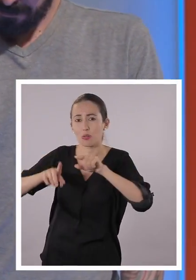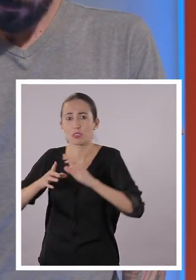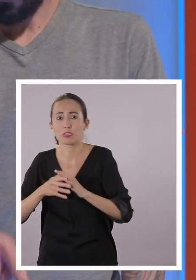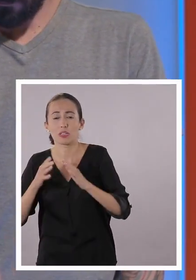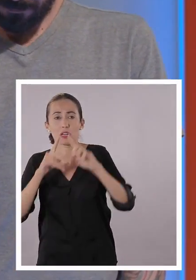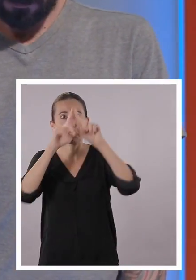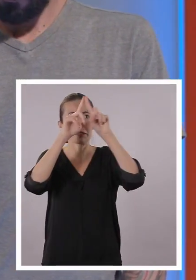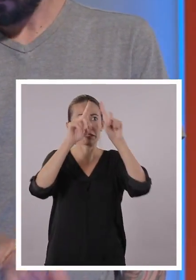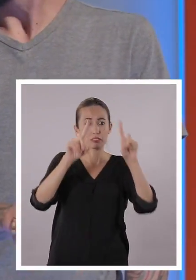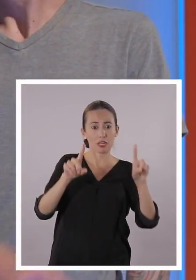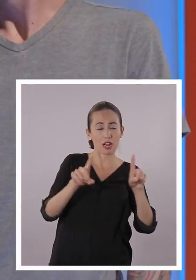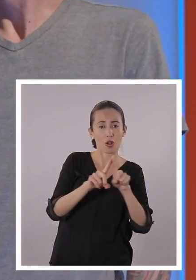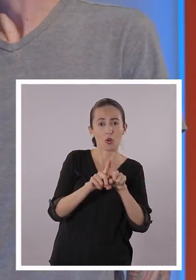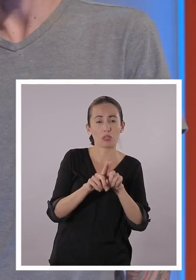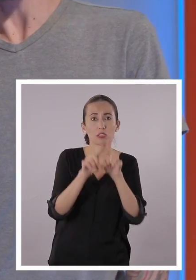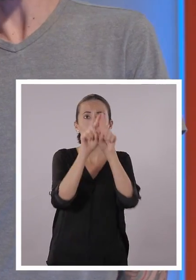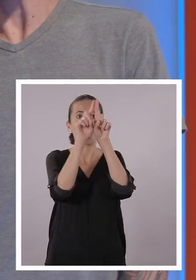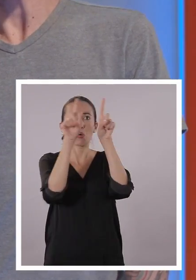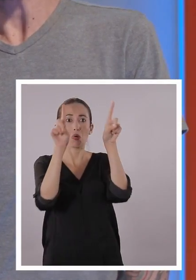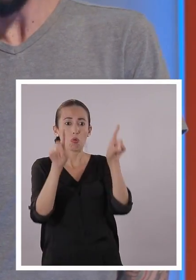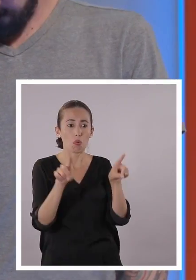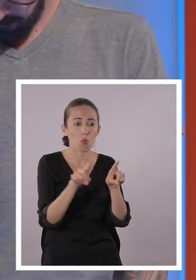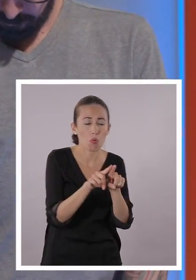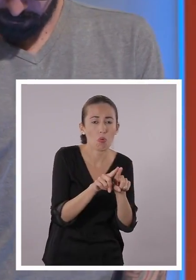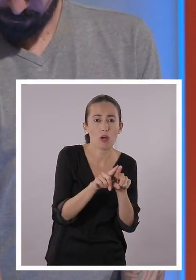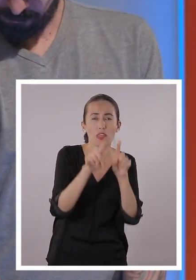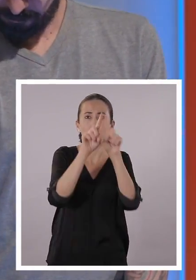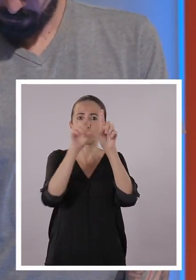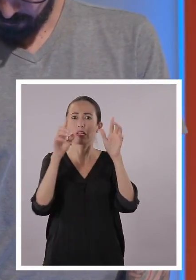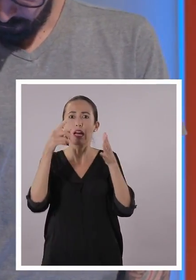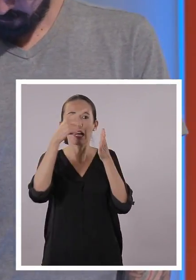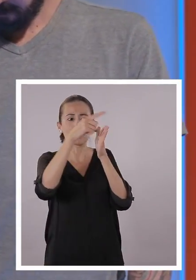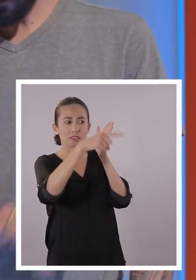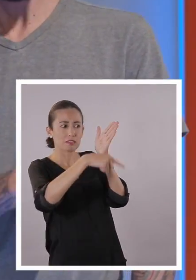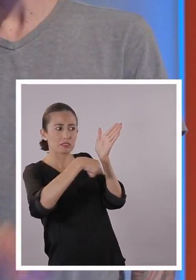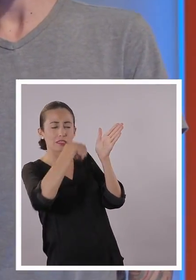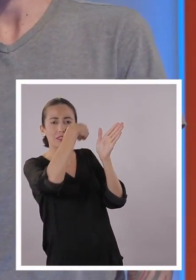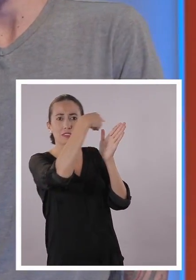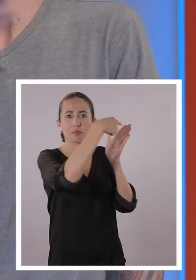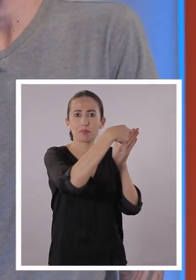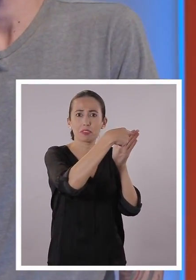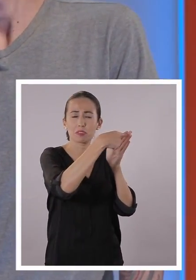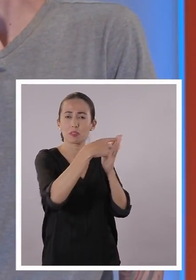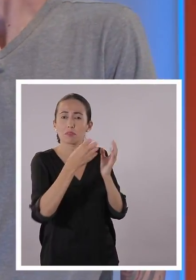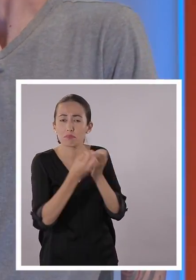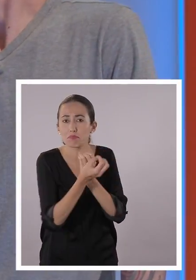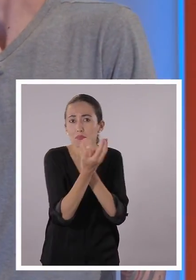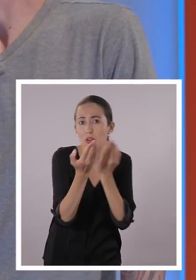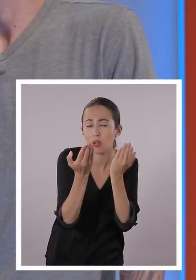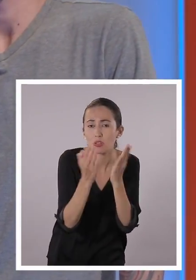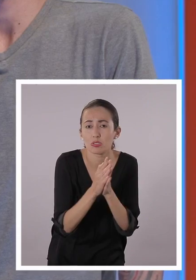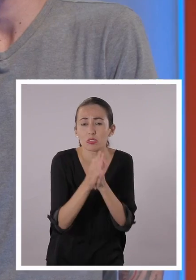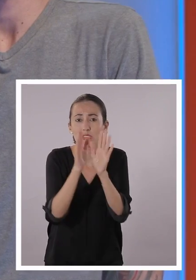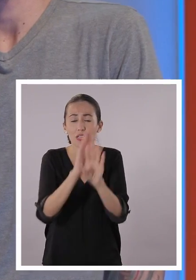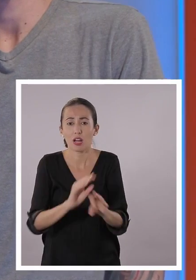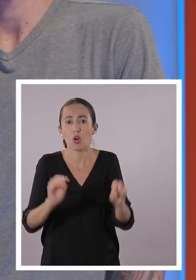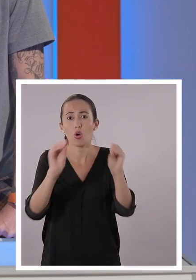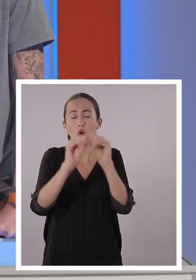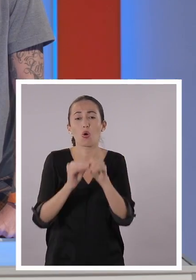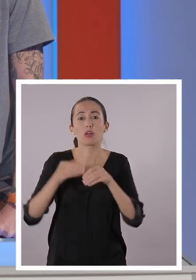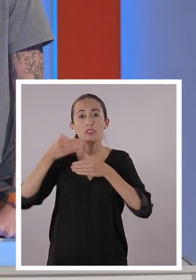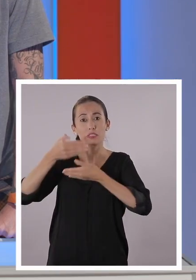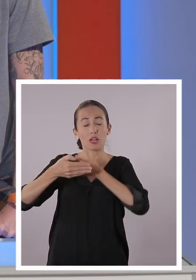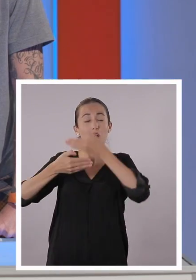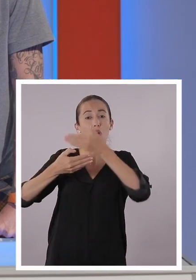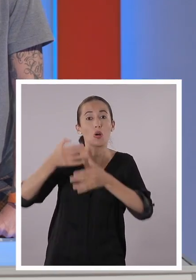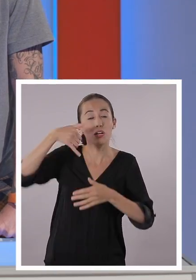por varias figuras. Triángulos, cuadrados, rectángulos, hasta semicírculos directamente. Entonces, el día de hoy